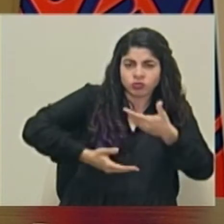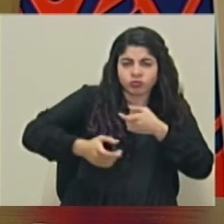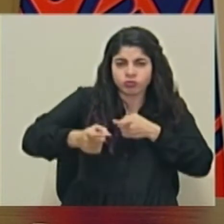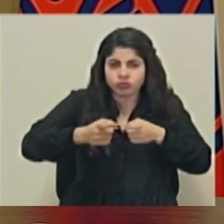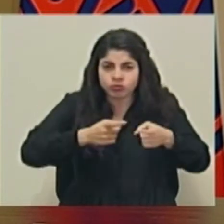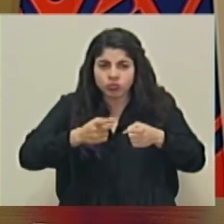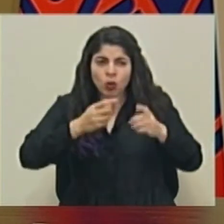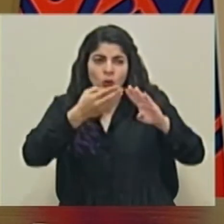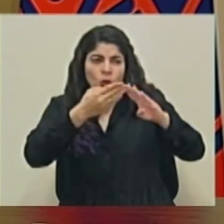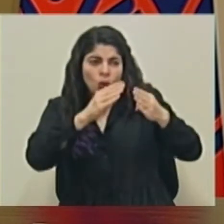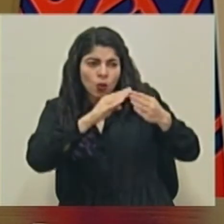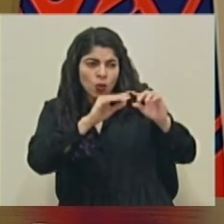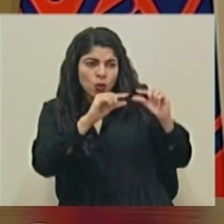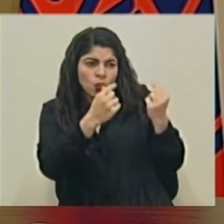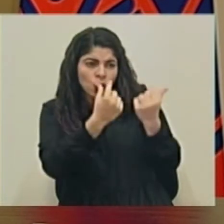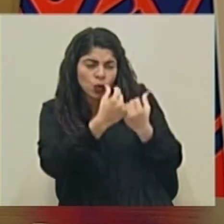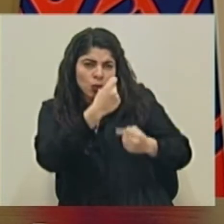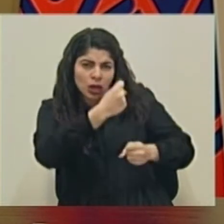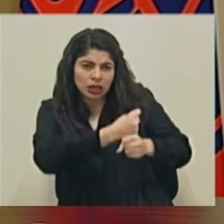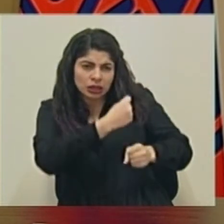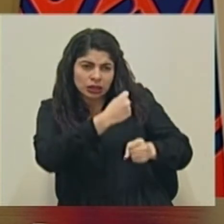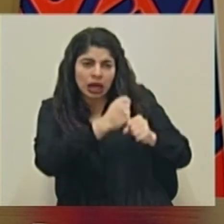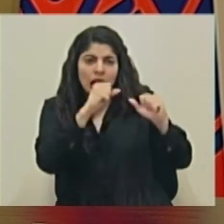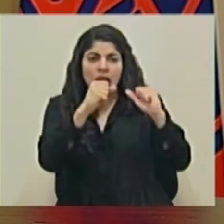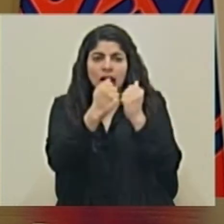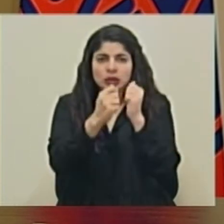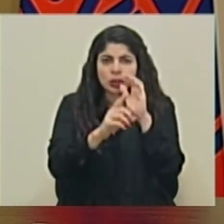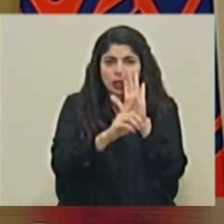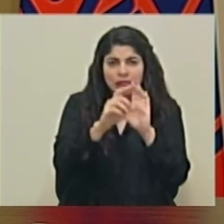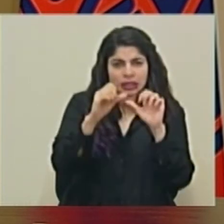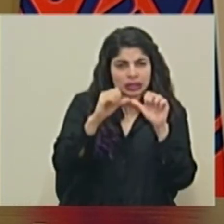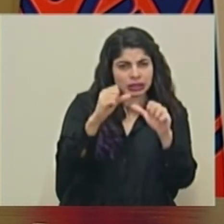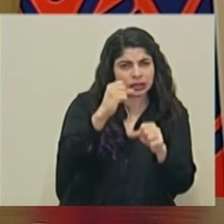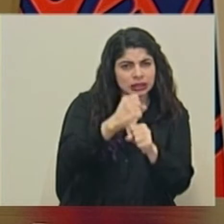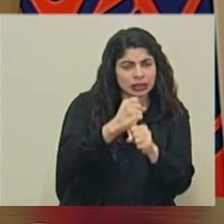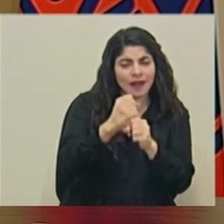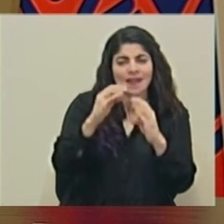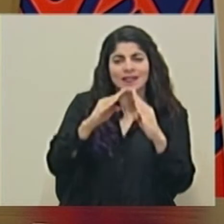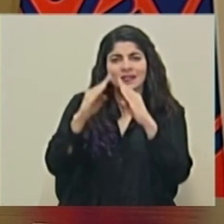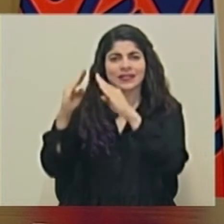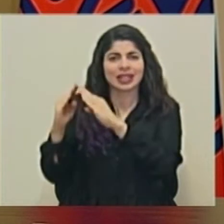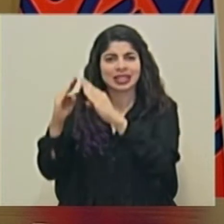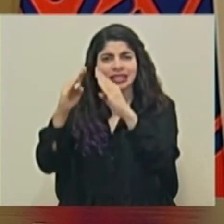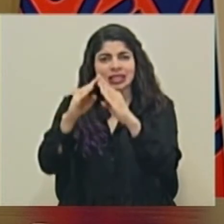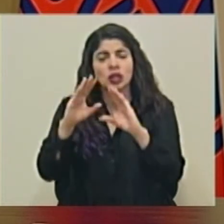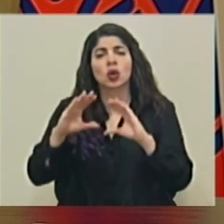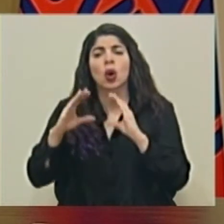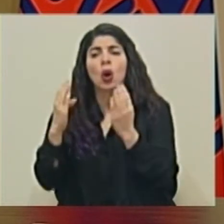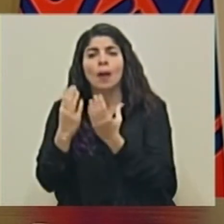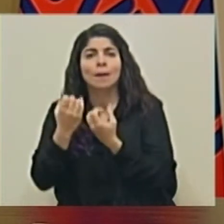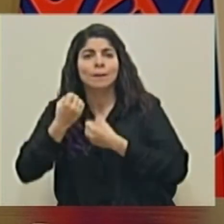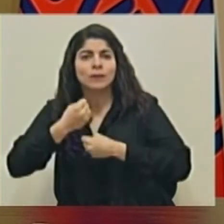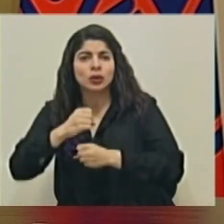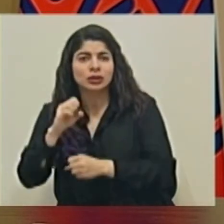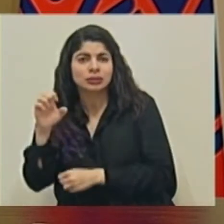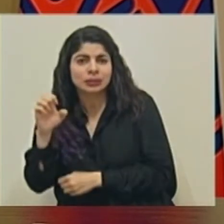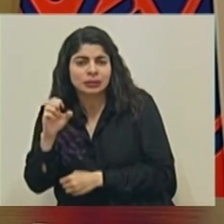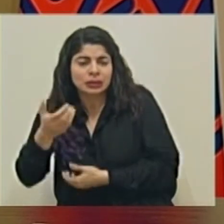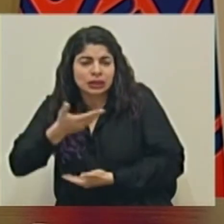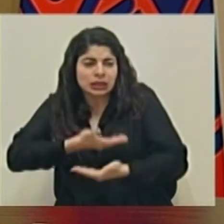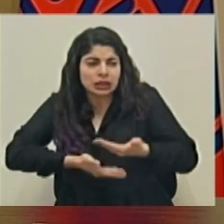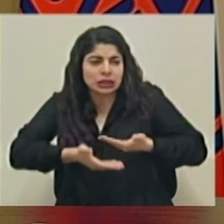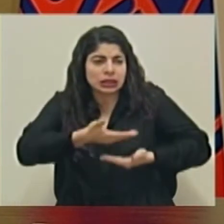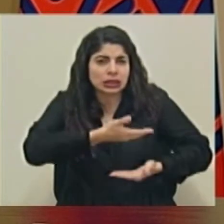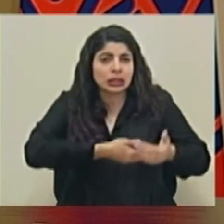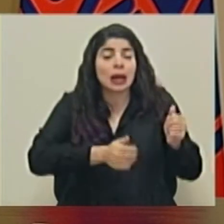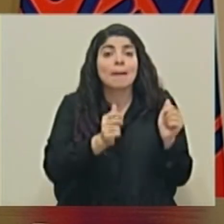los grupos comunales, con las asociaciones de desarrollo, con los grupos de vecinos, con los comités municipales de emergencia y de